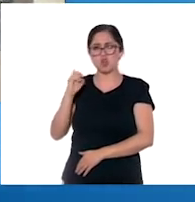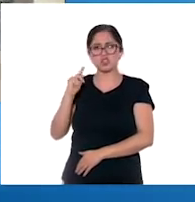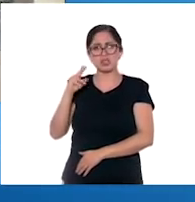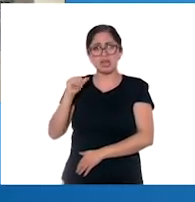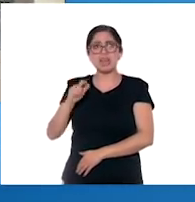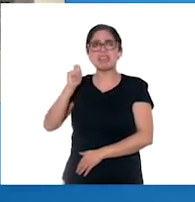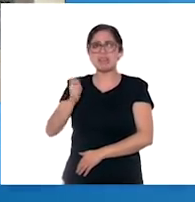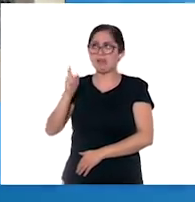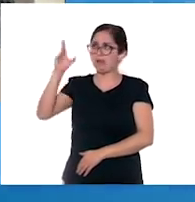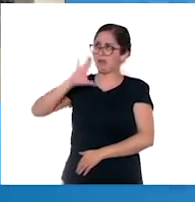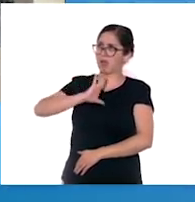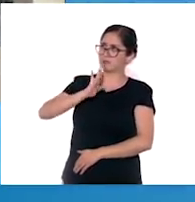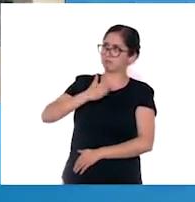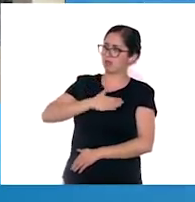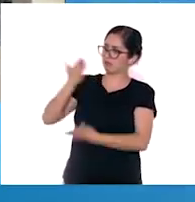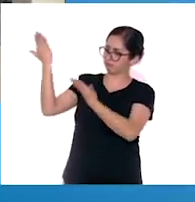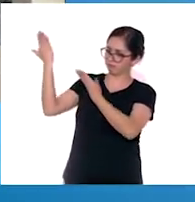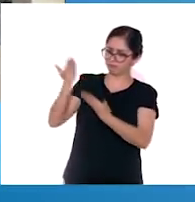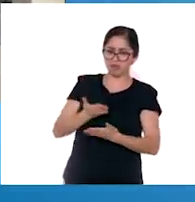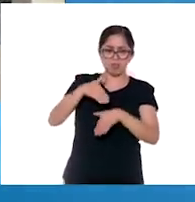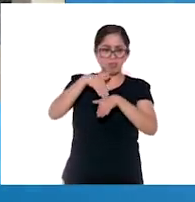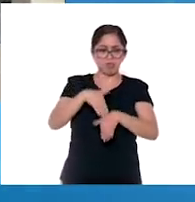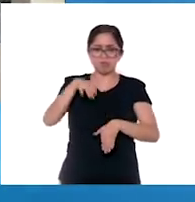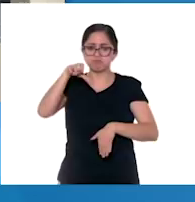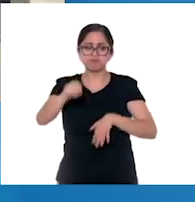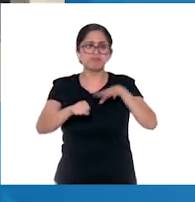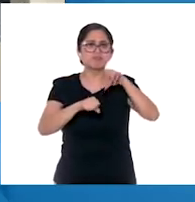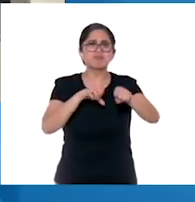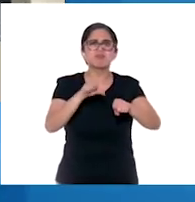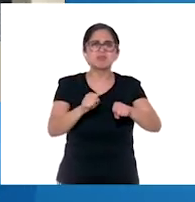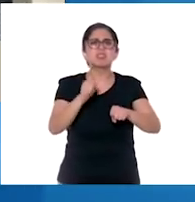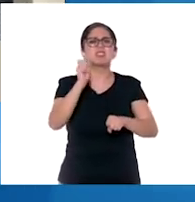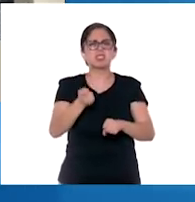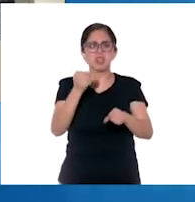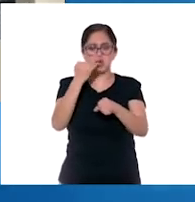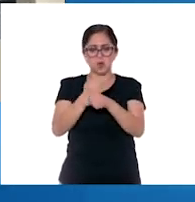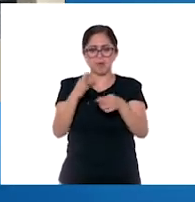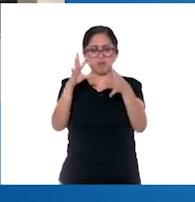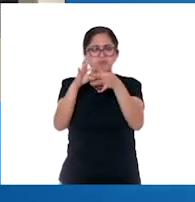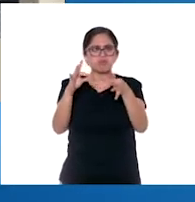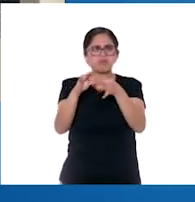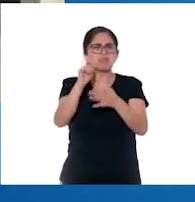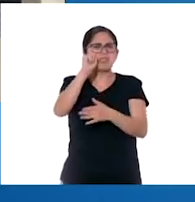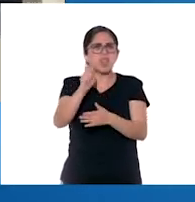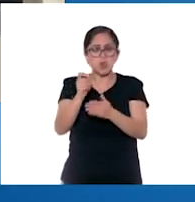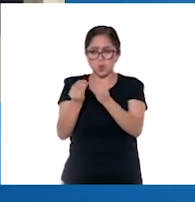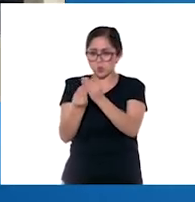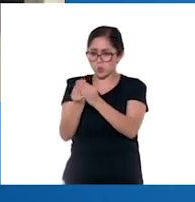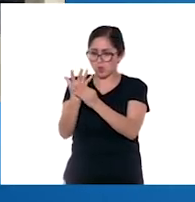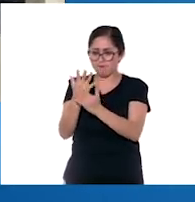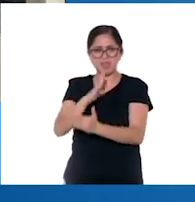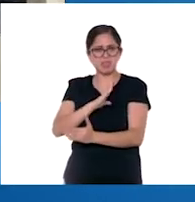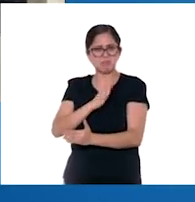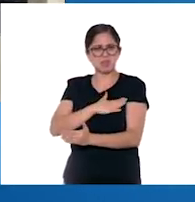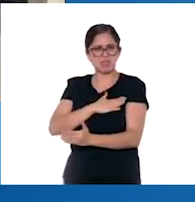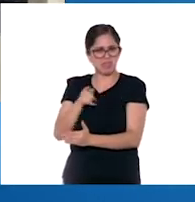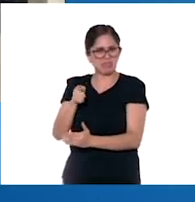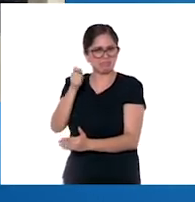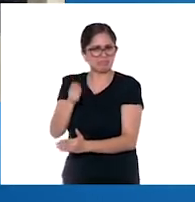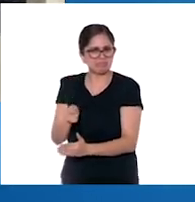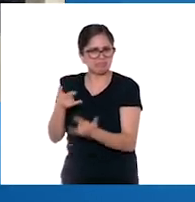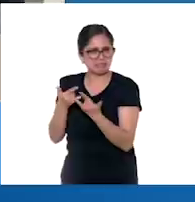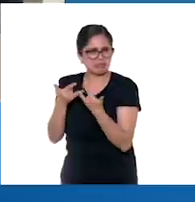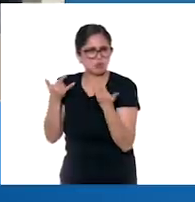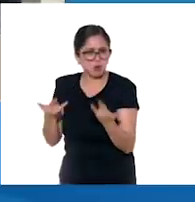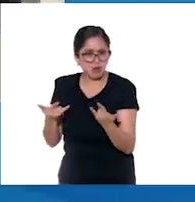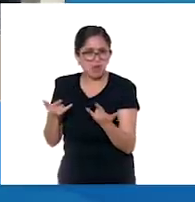española. Claro, vamos a hablar de la nueva España. ¿Qué sabes sobre este momento de nuestra historia? ¿Sabes